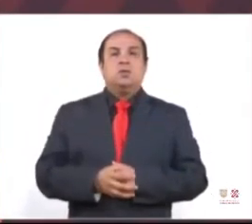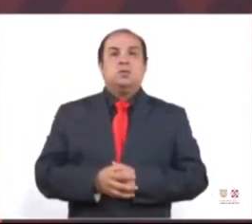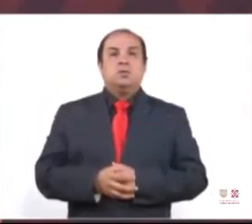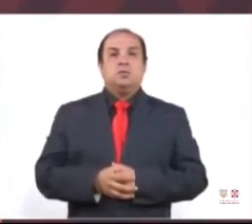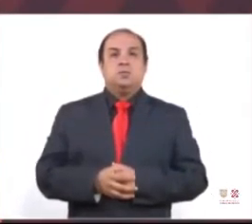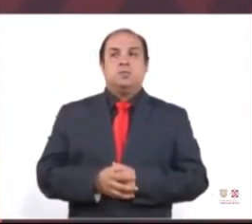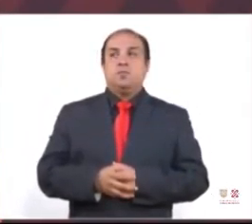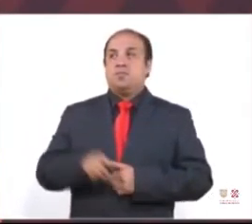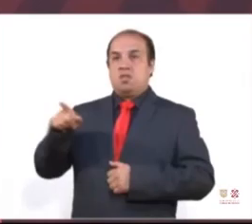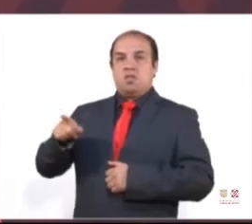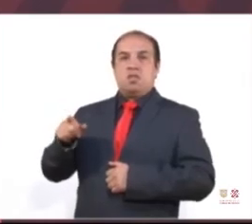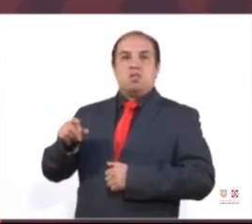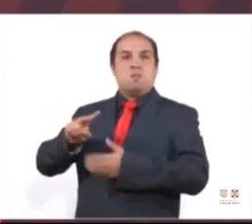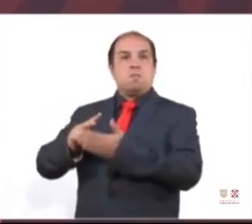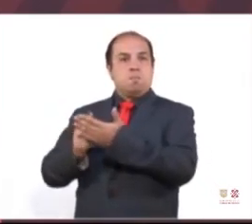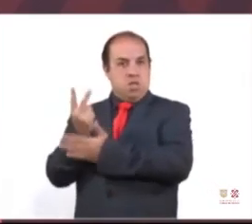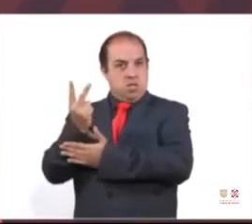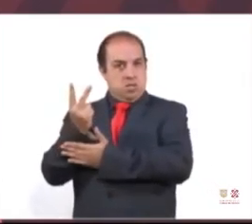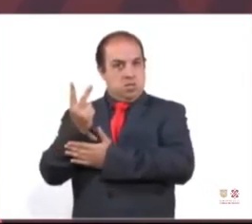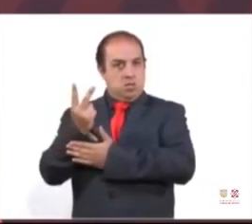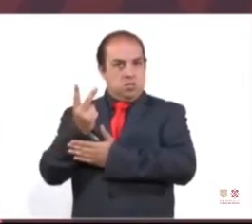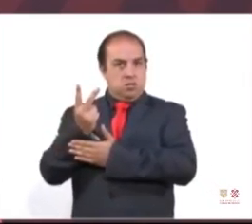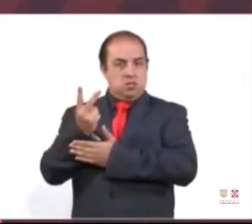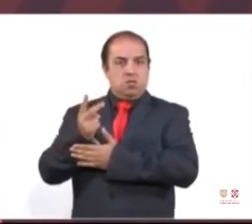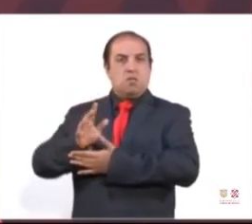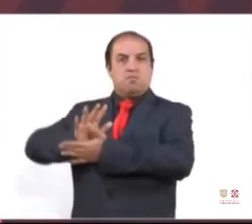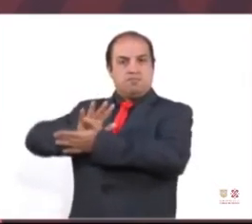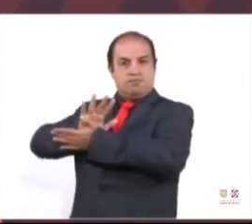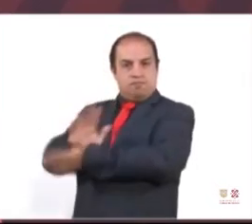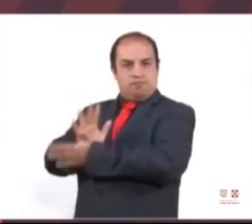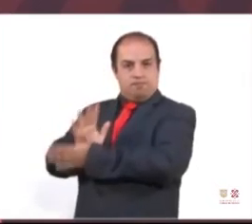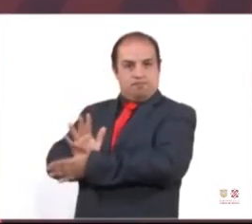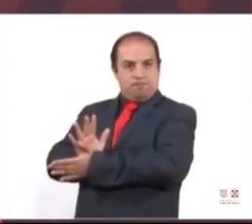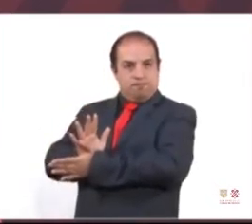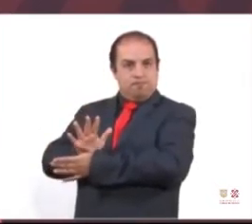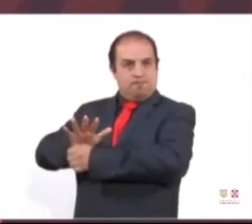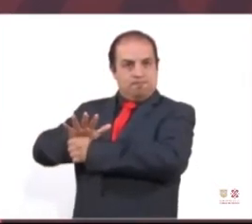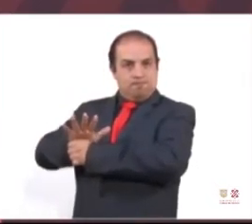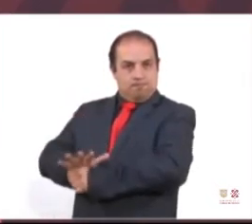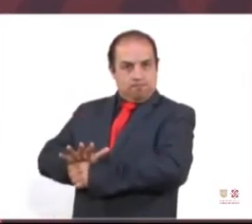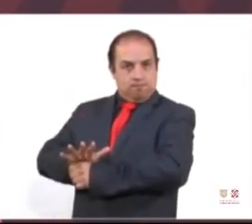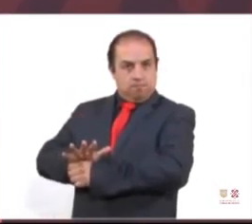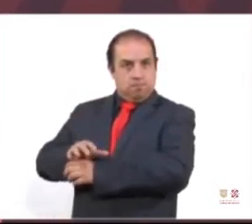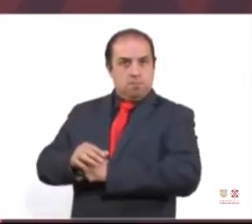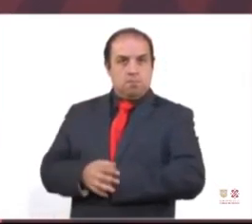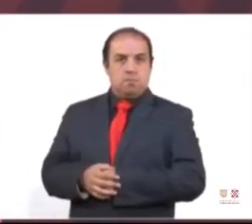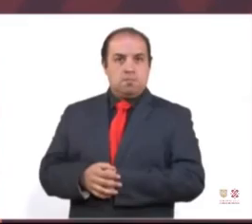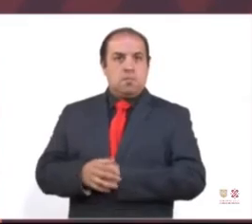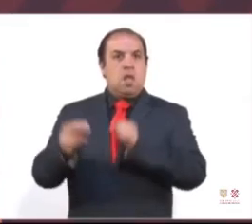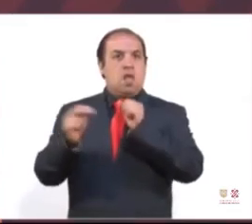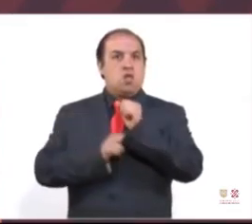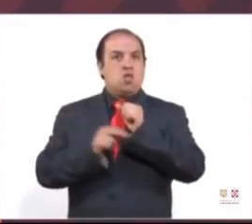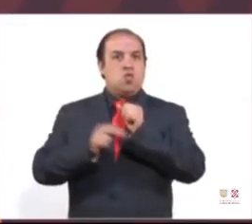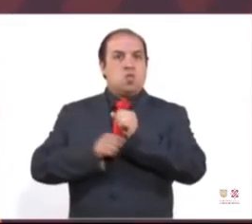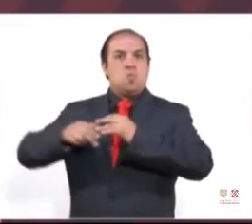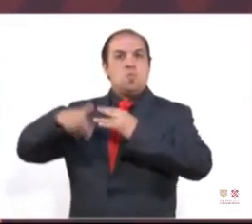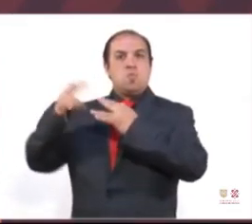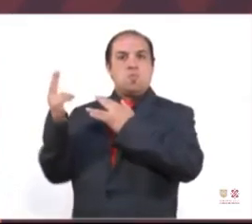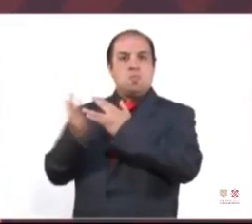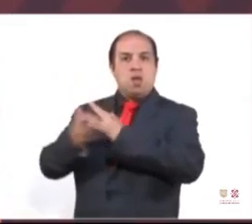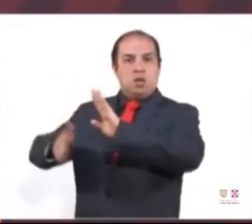se le victimice, se le menosprecie y se encubra un feminicidio.